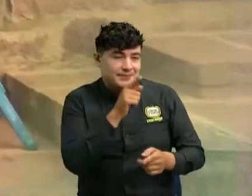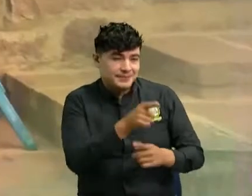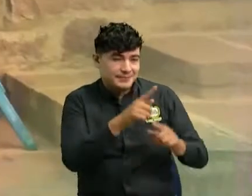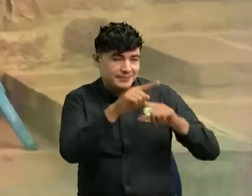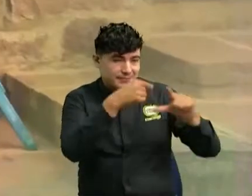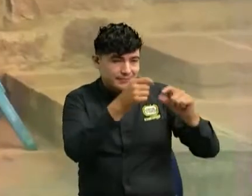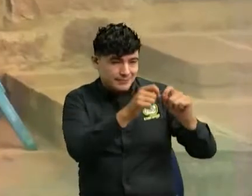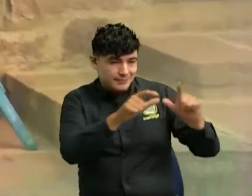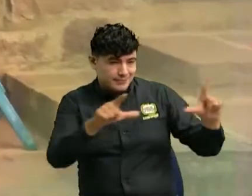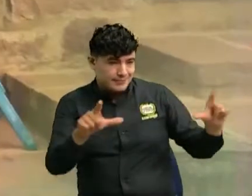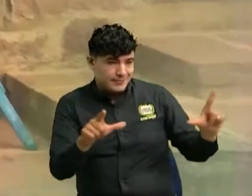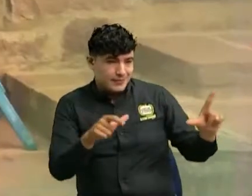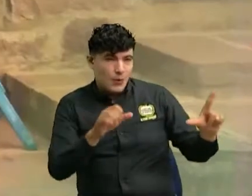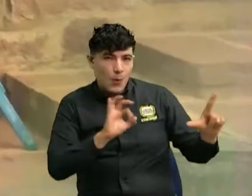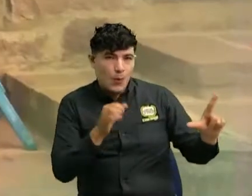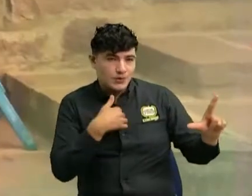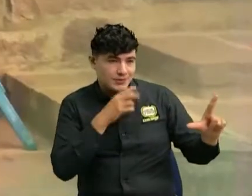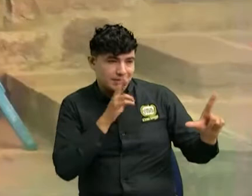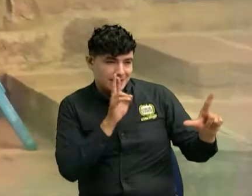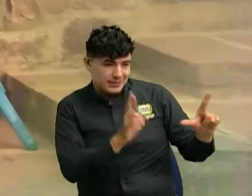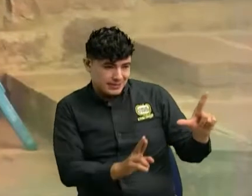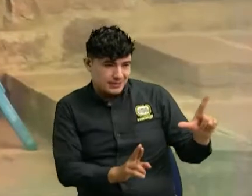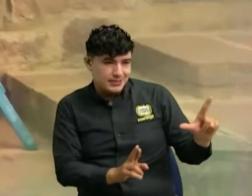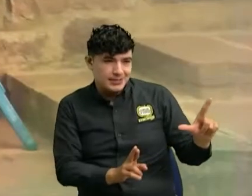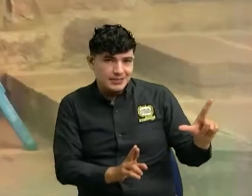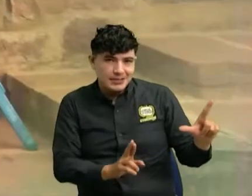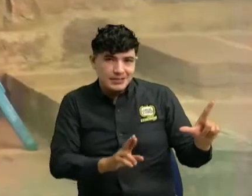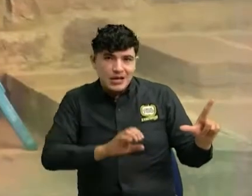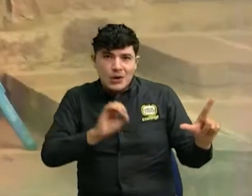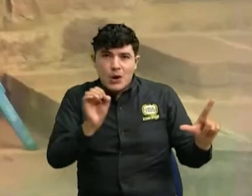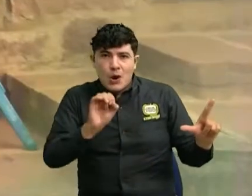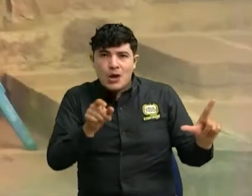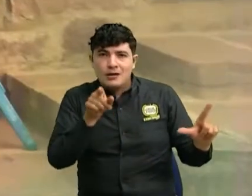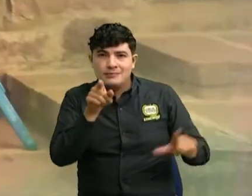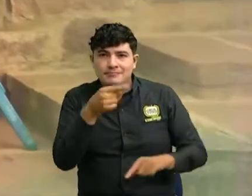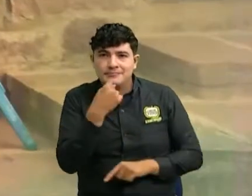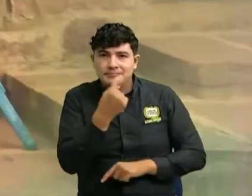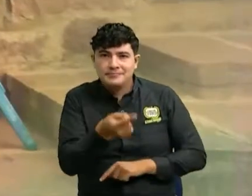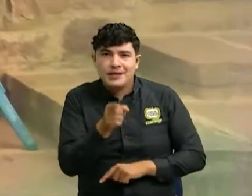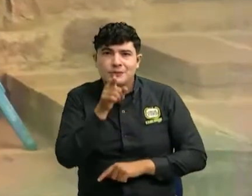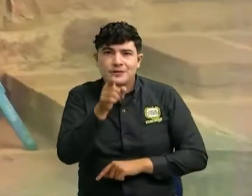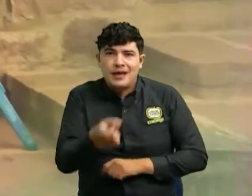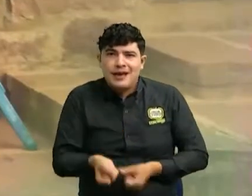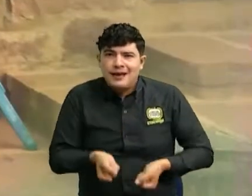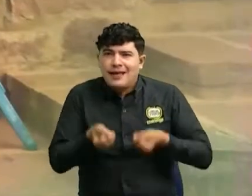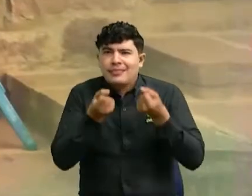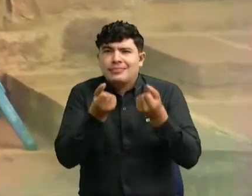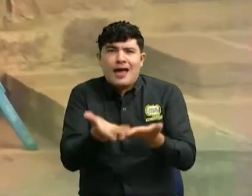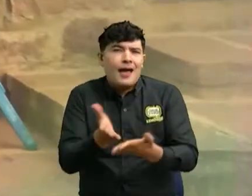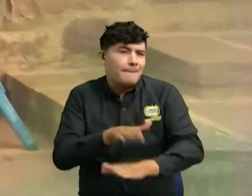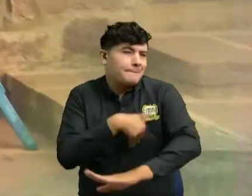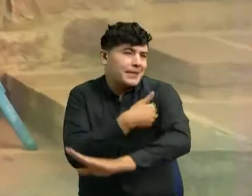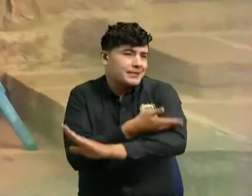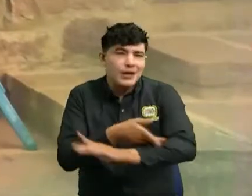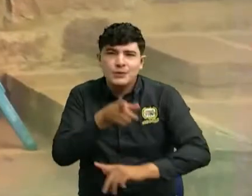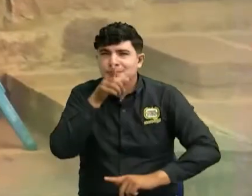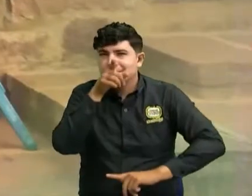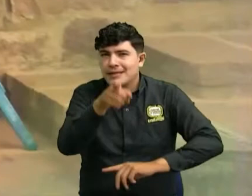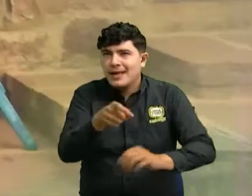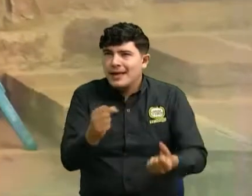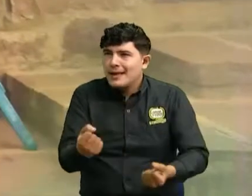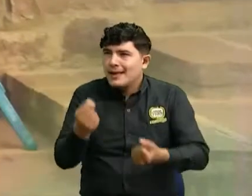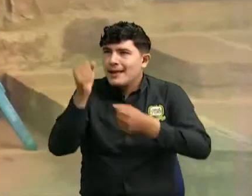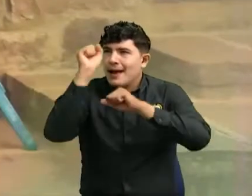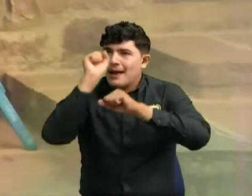responderlos cuando le lleguen esos correos que dice que a usted le van a dar no sé cuántos millones que se ganó la lotería